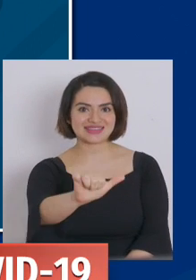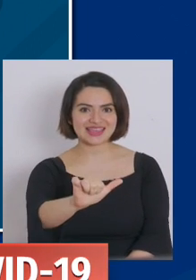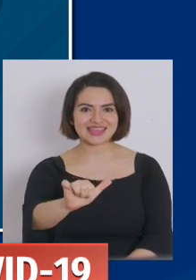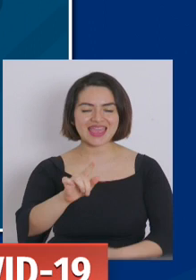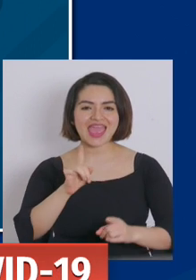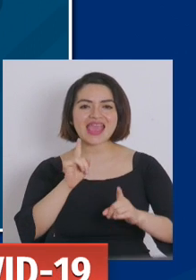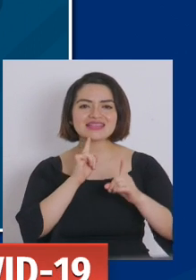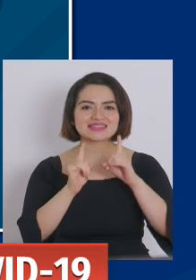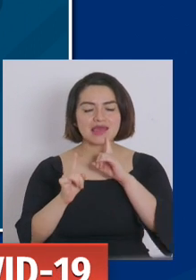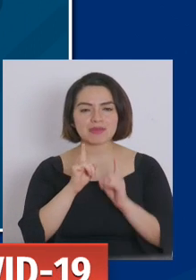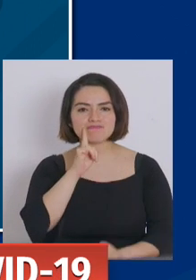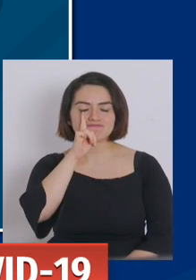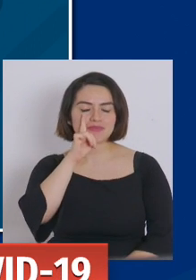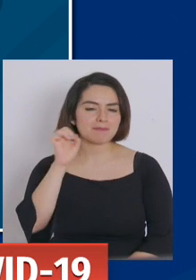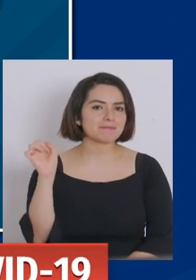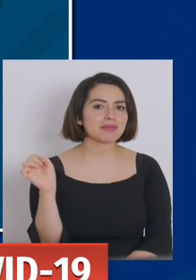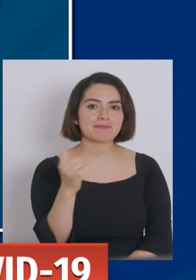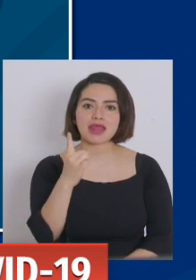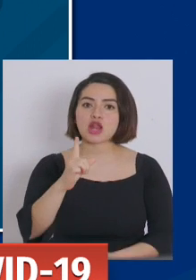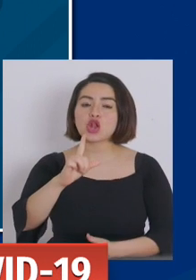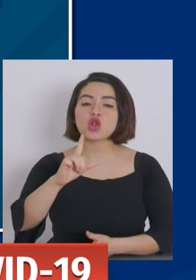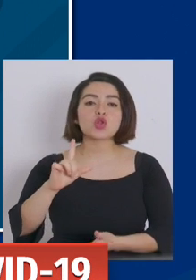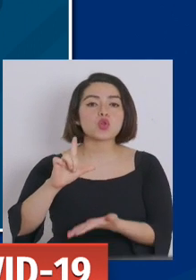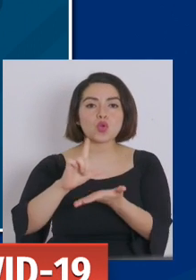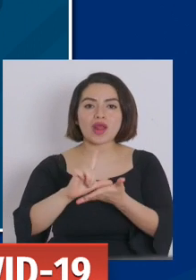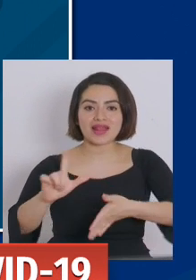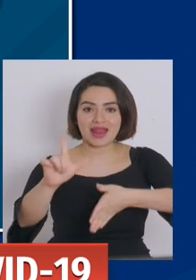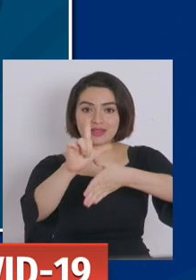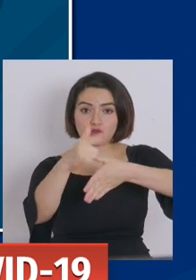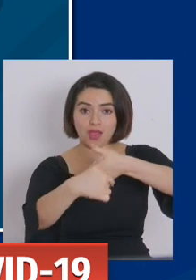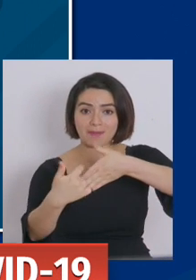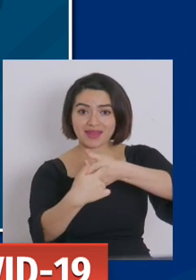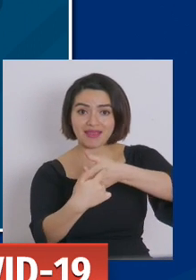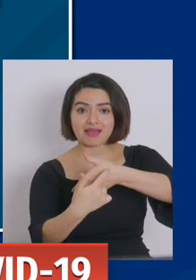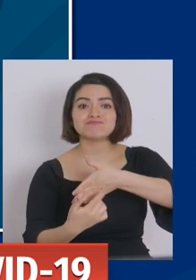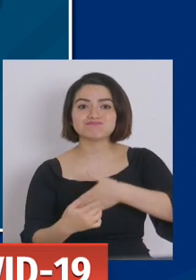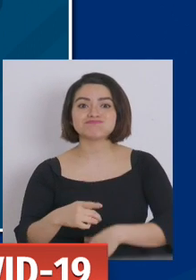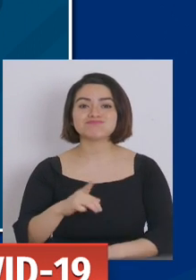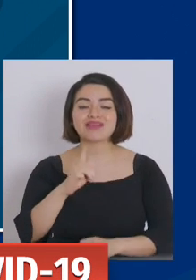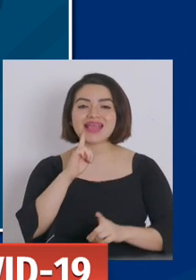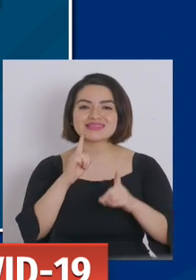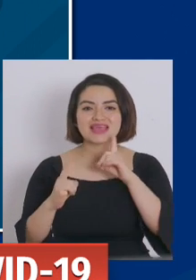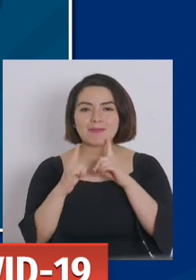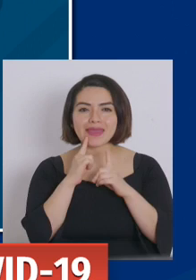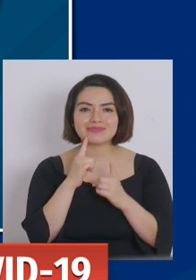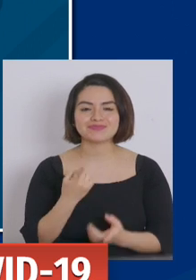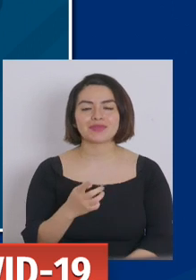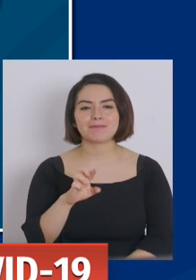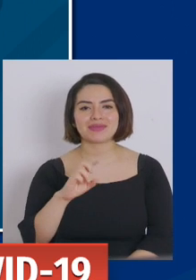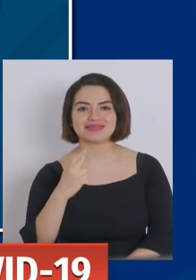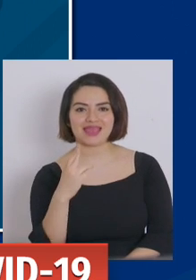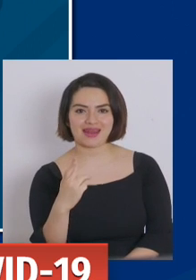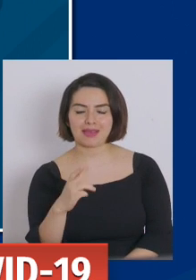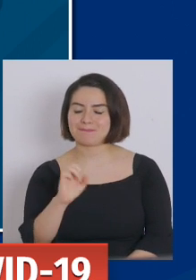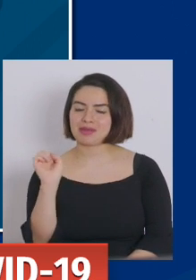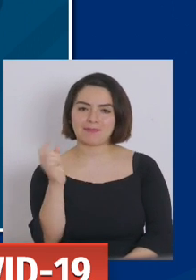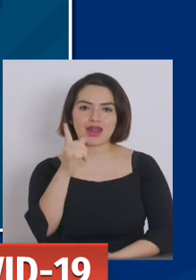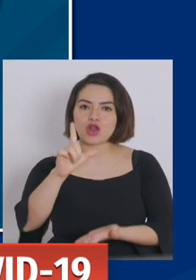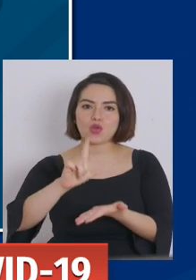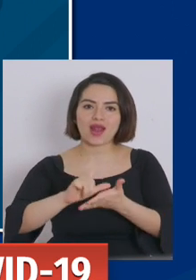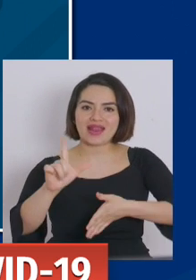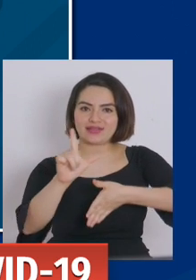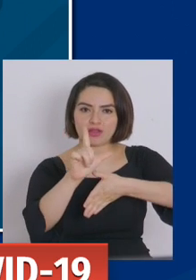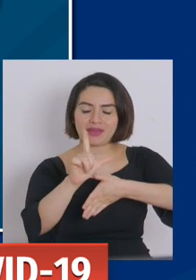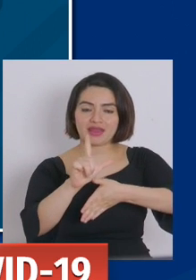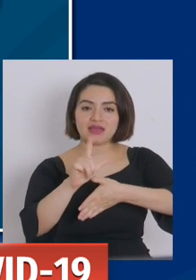posiciona en el primer lugar de Latinoamérica en exámenes por millón de habitantes, en el primer lugar de Latinoamérica y entre